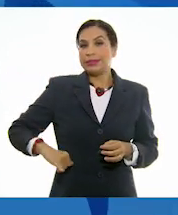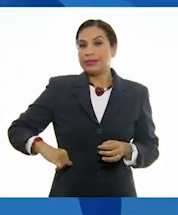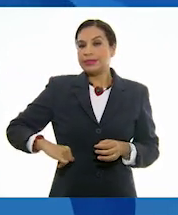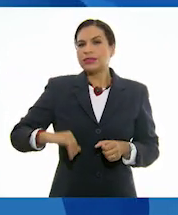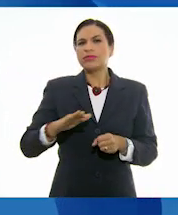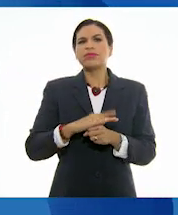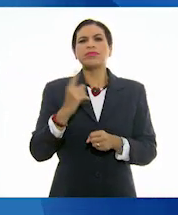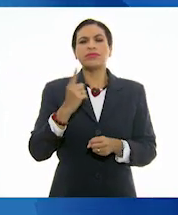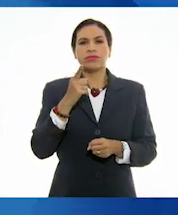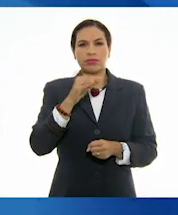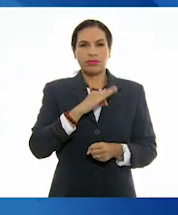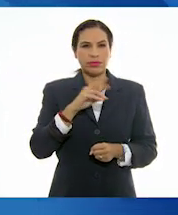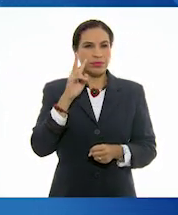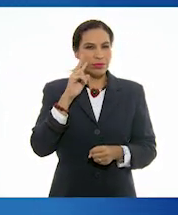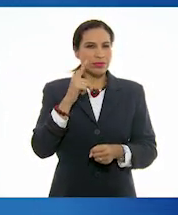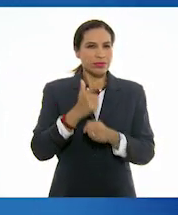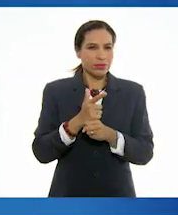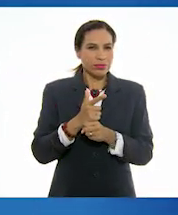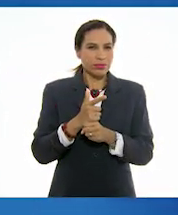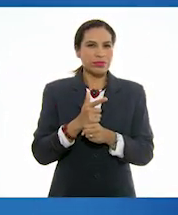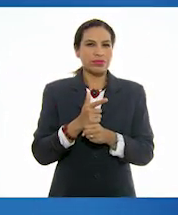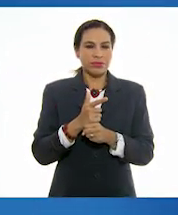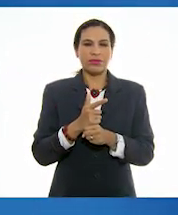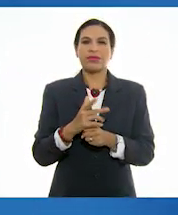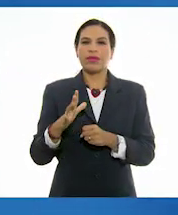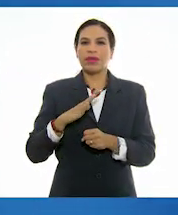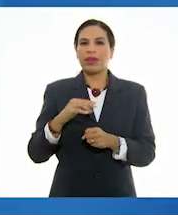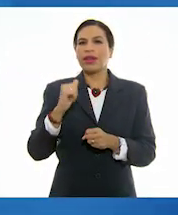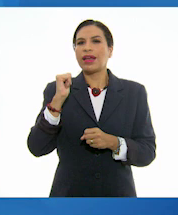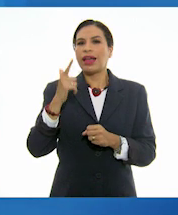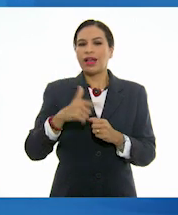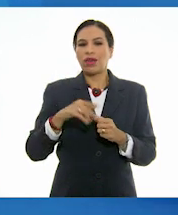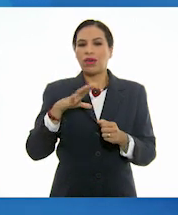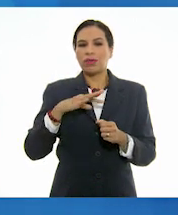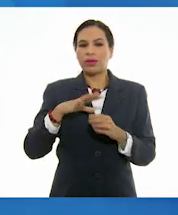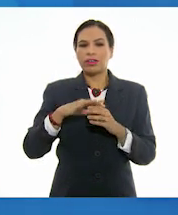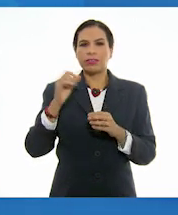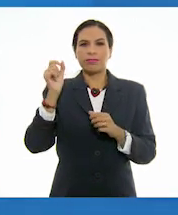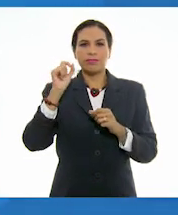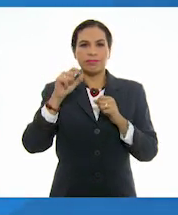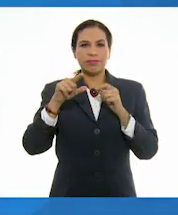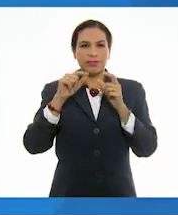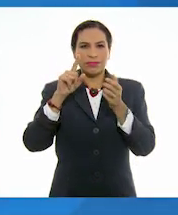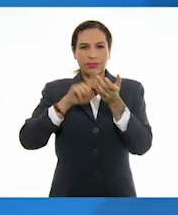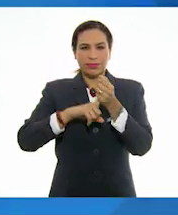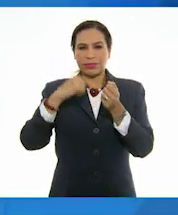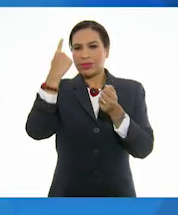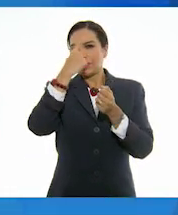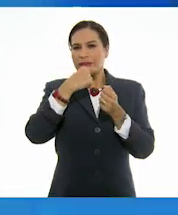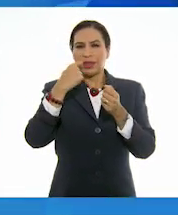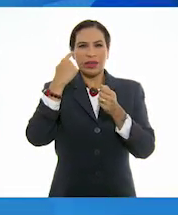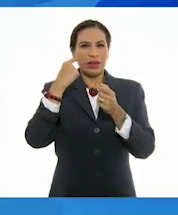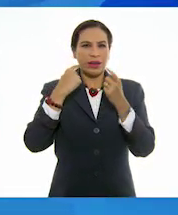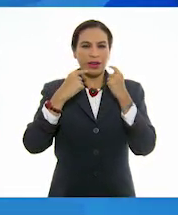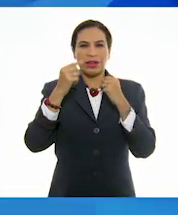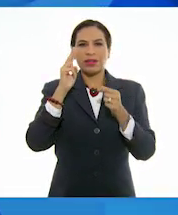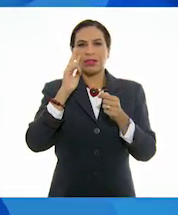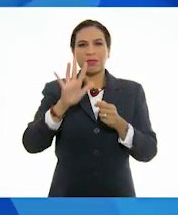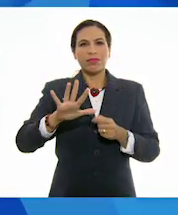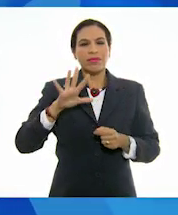es muy interesante porque si puedes notar, observar que hay unas pequeñas manchas que están colocadas dentro del rostro que hacen que